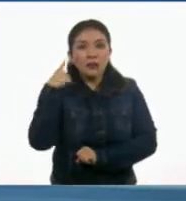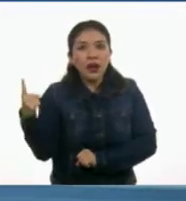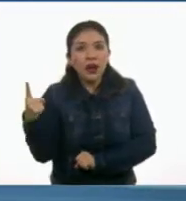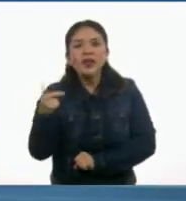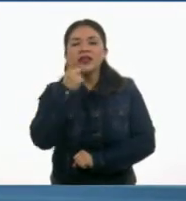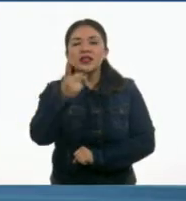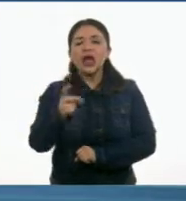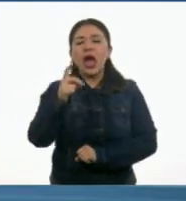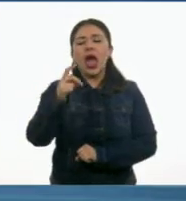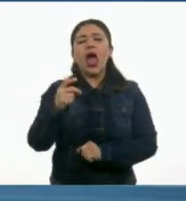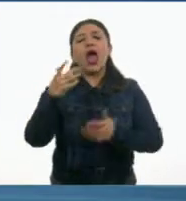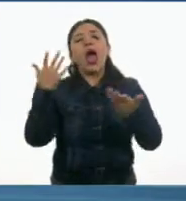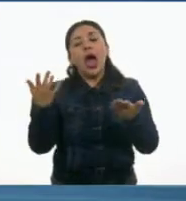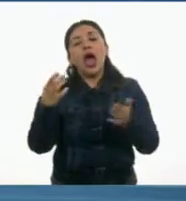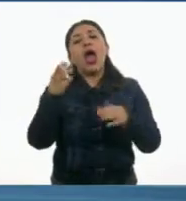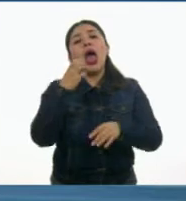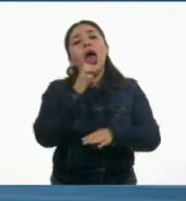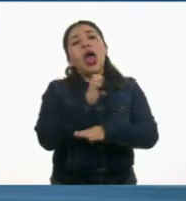dice...